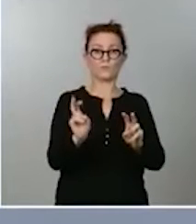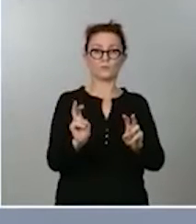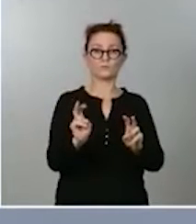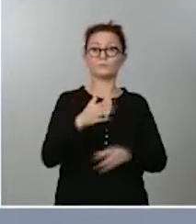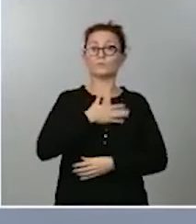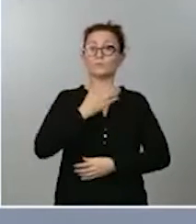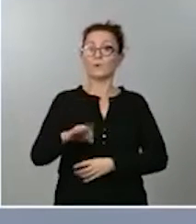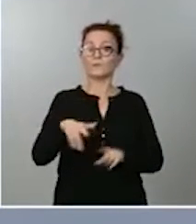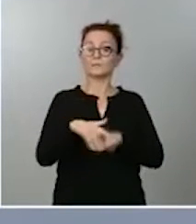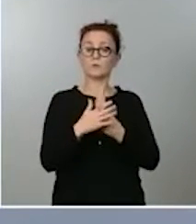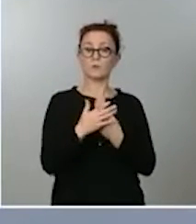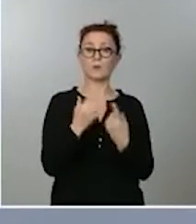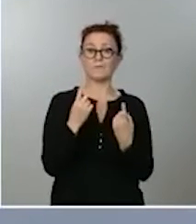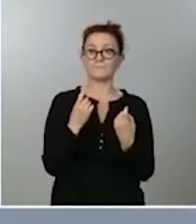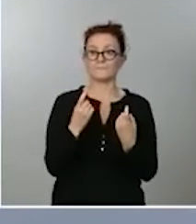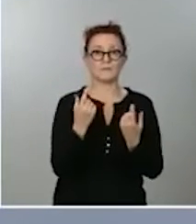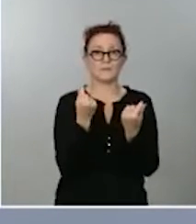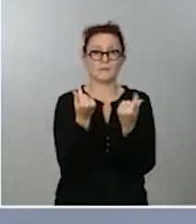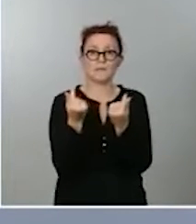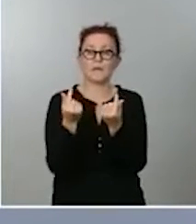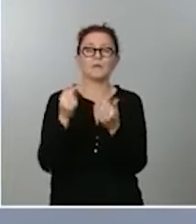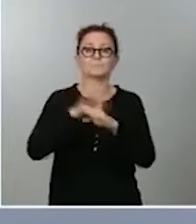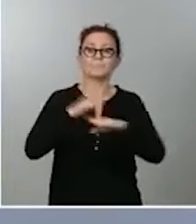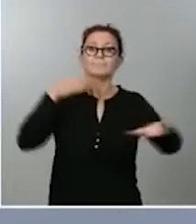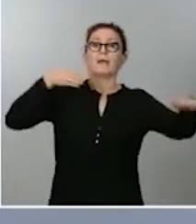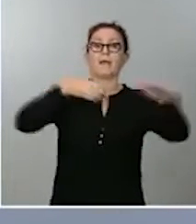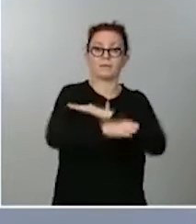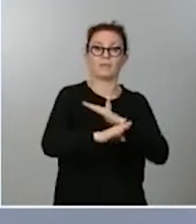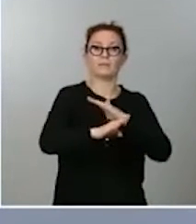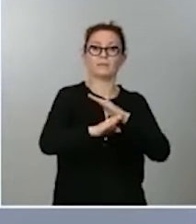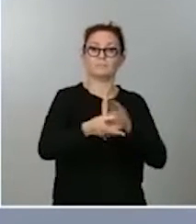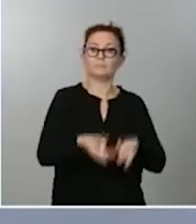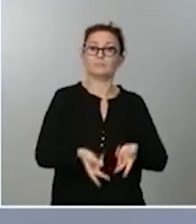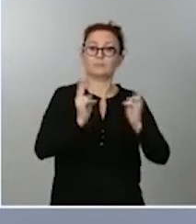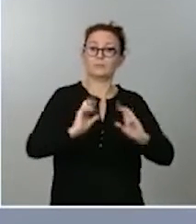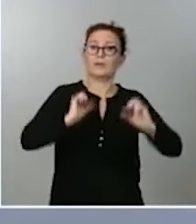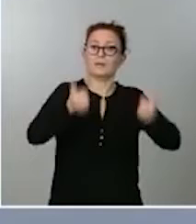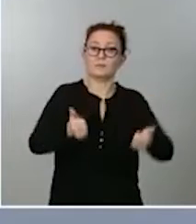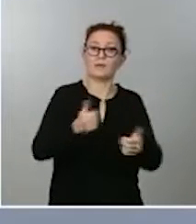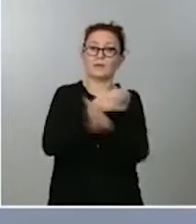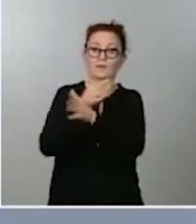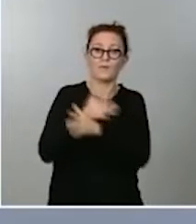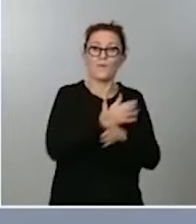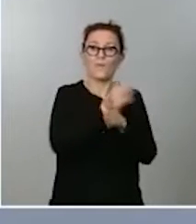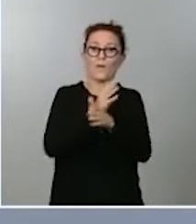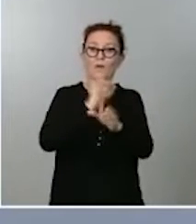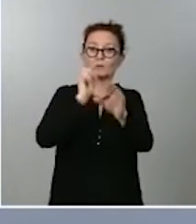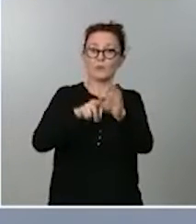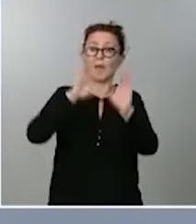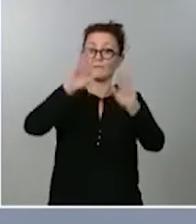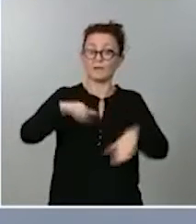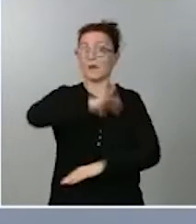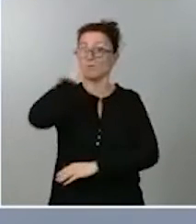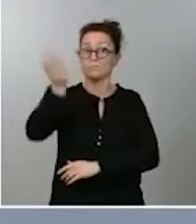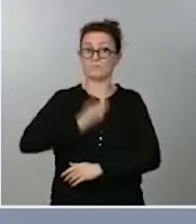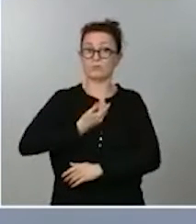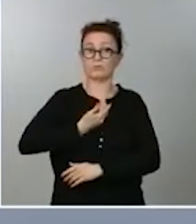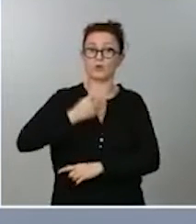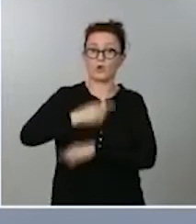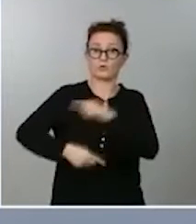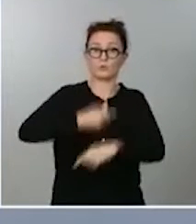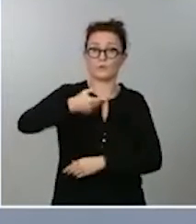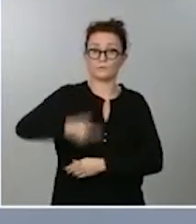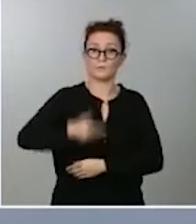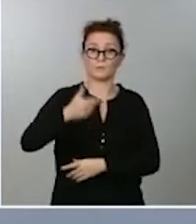necesidad acceden y por lo tanto empiezan a participar en un juego que puede tener consecuencias importantes para la salud de